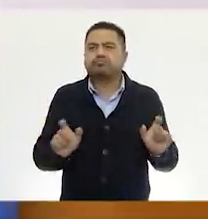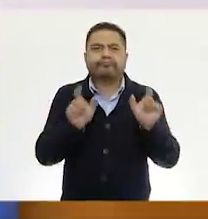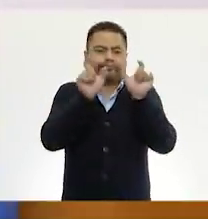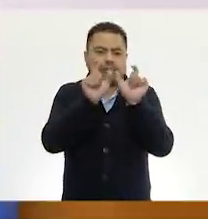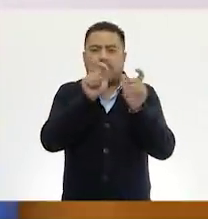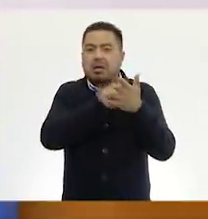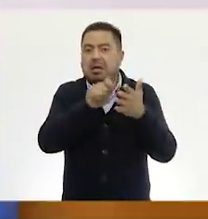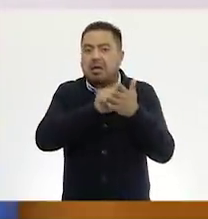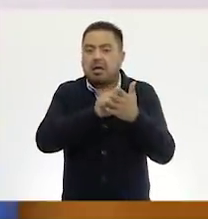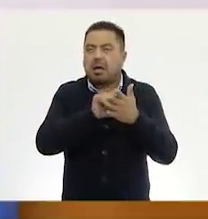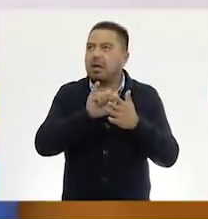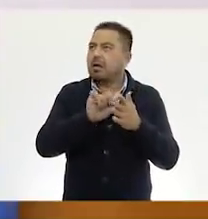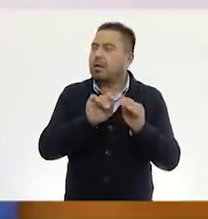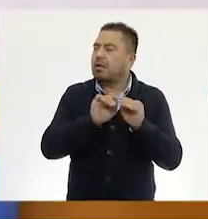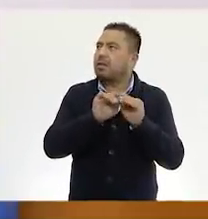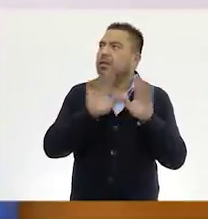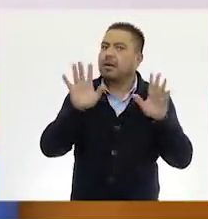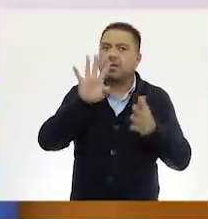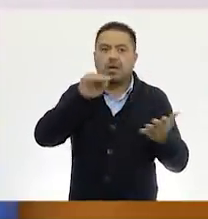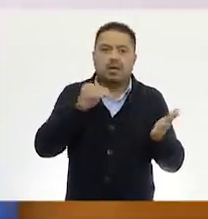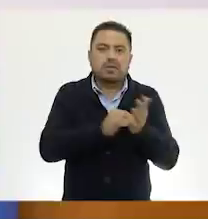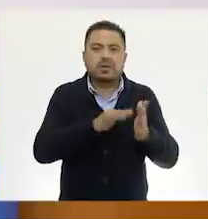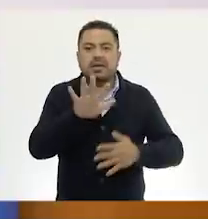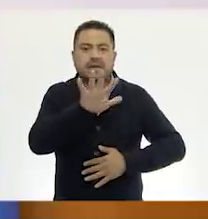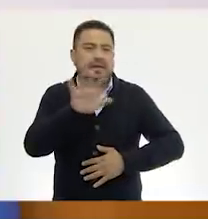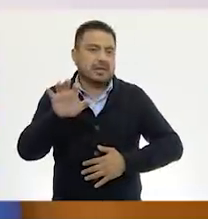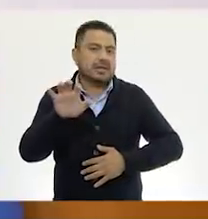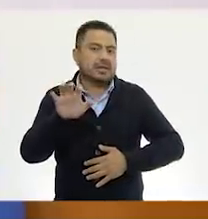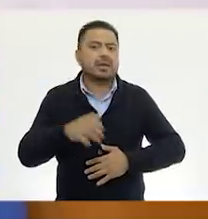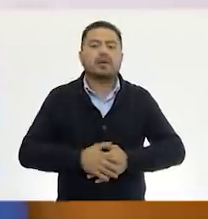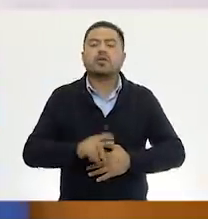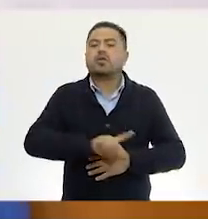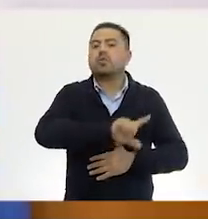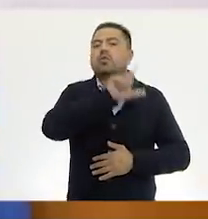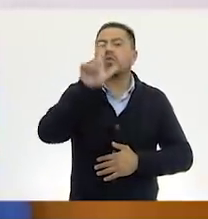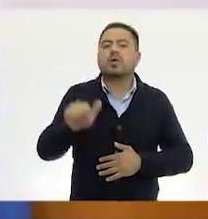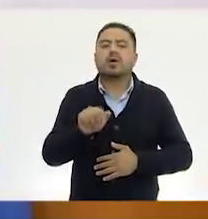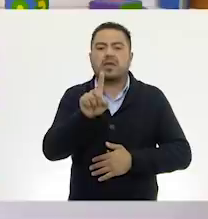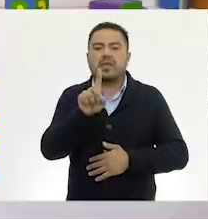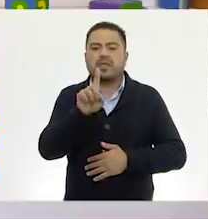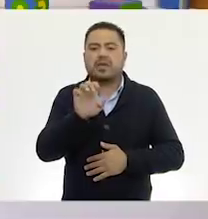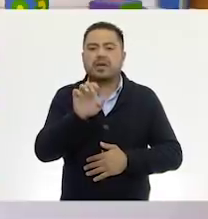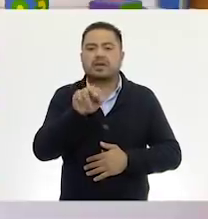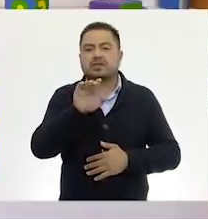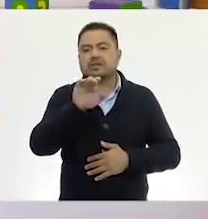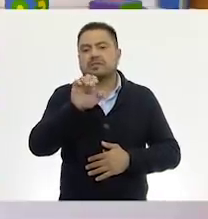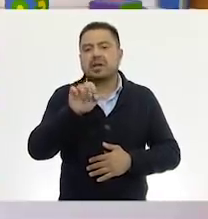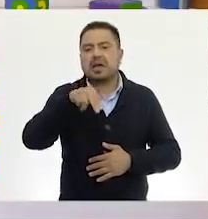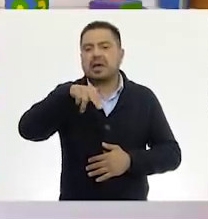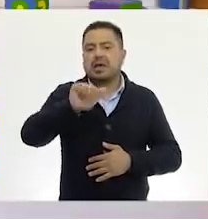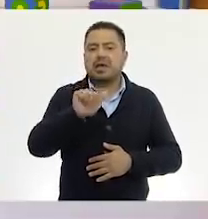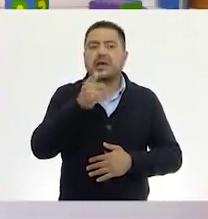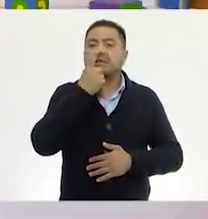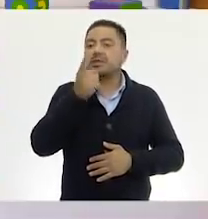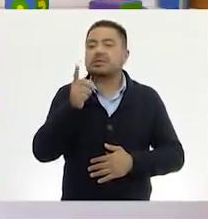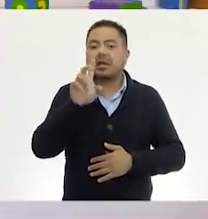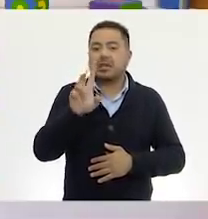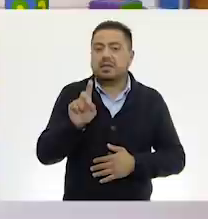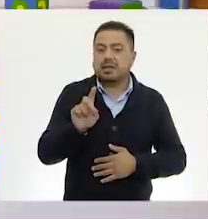su escritura? Claro. Muy bien. 4,500. Y luego, en las decenas, dice 35.